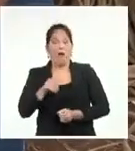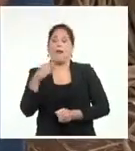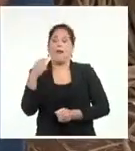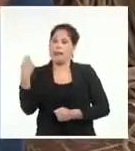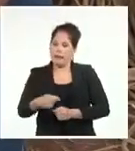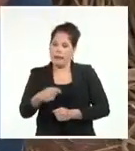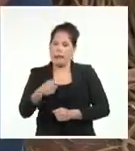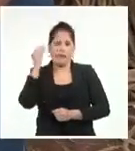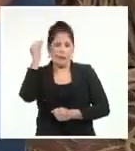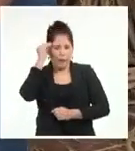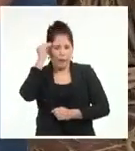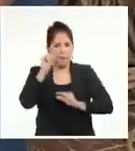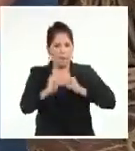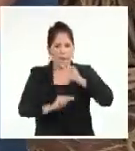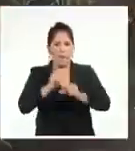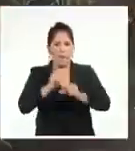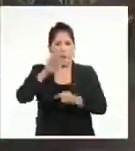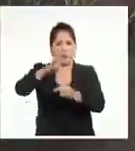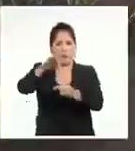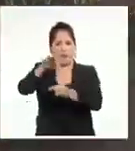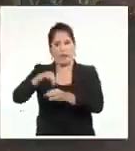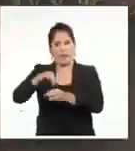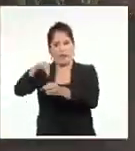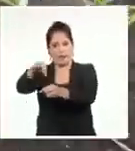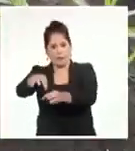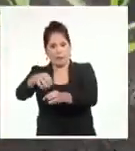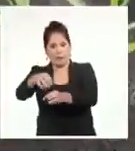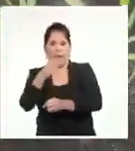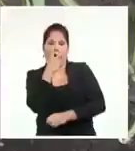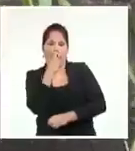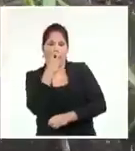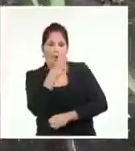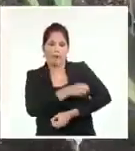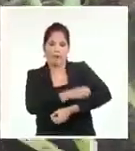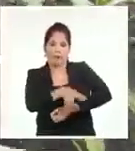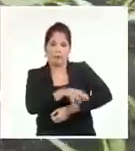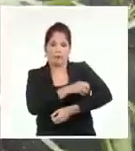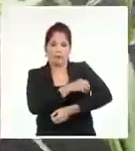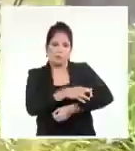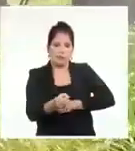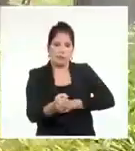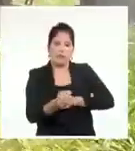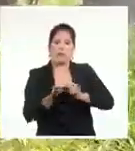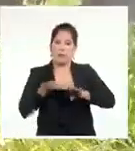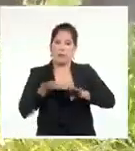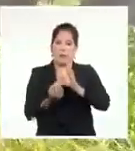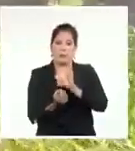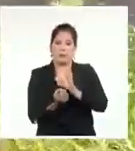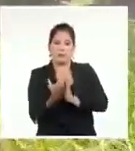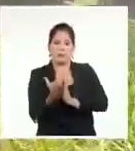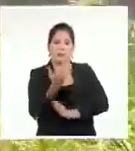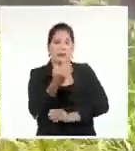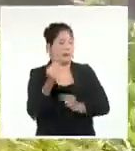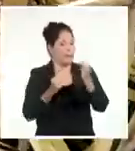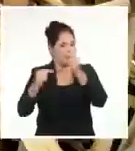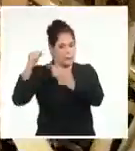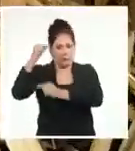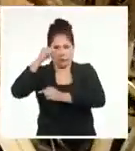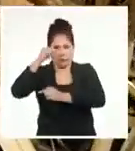para asegurar las plantaciones. La atención a los retoños después de la cosecha es esencial.